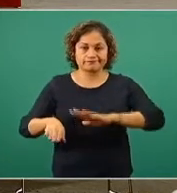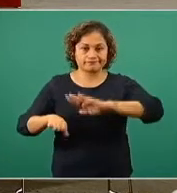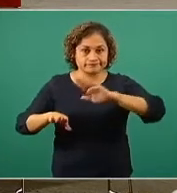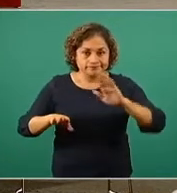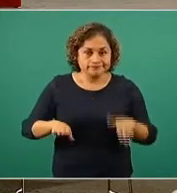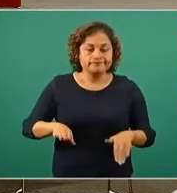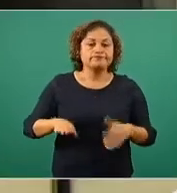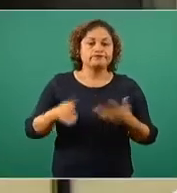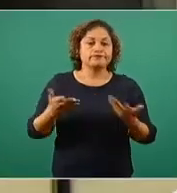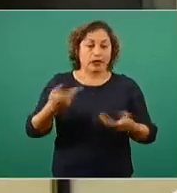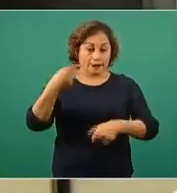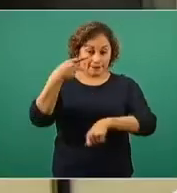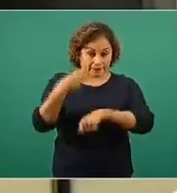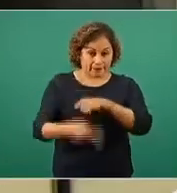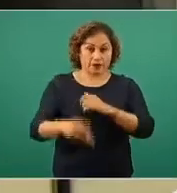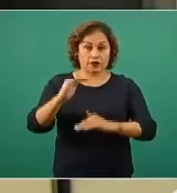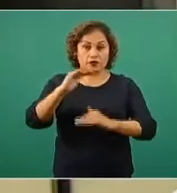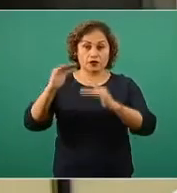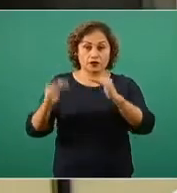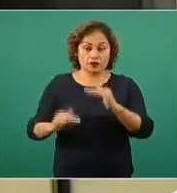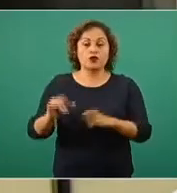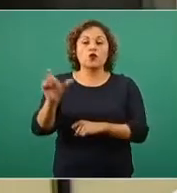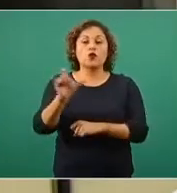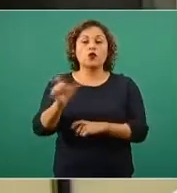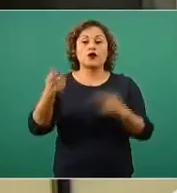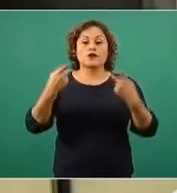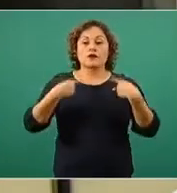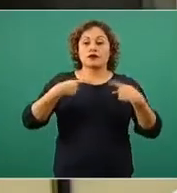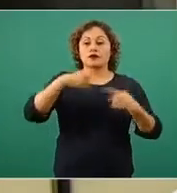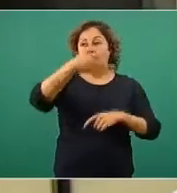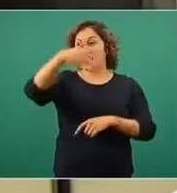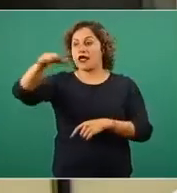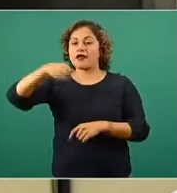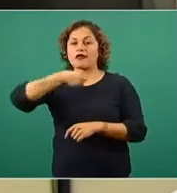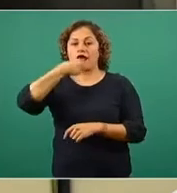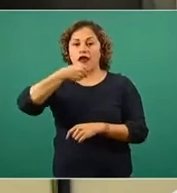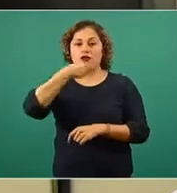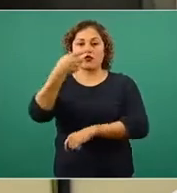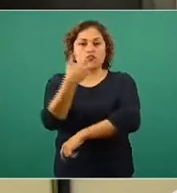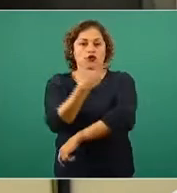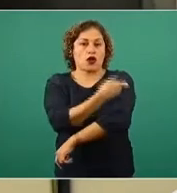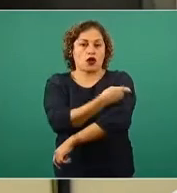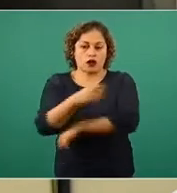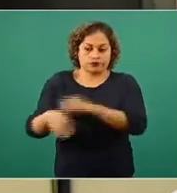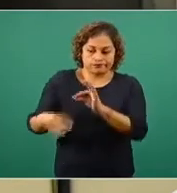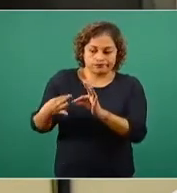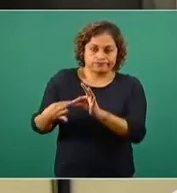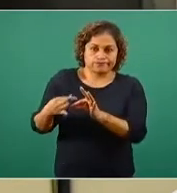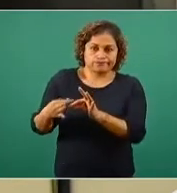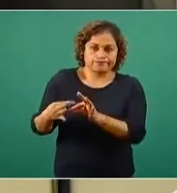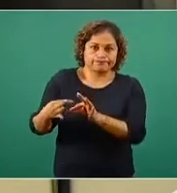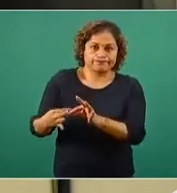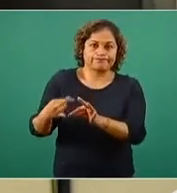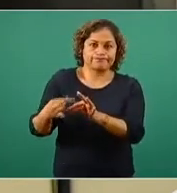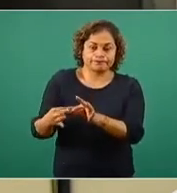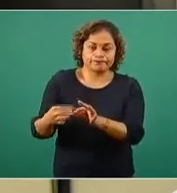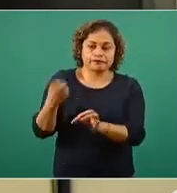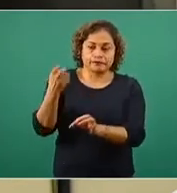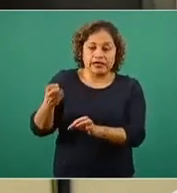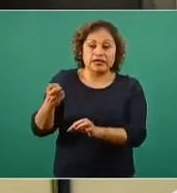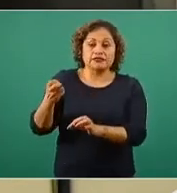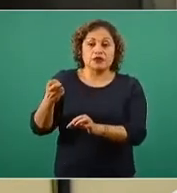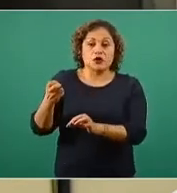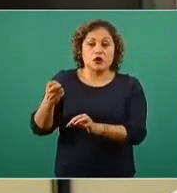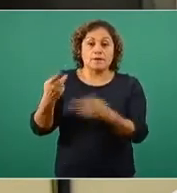una vez que se vacunara a los adultos mayores ya con todas las vacunas que fueran llegando y se abarcará a este sector de la